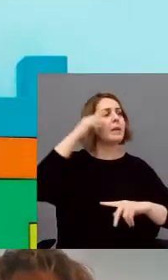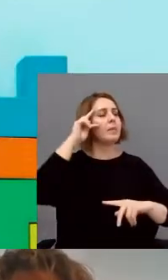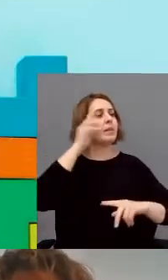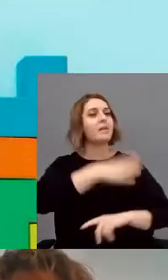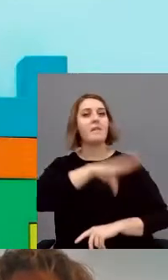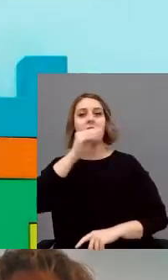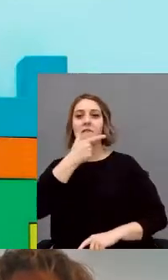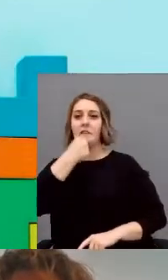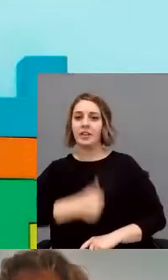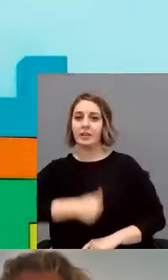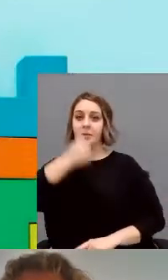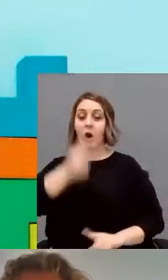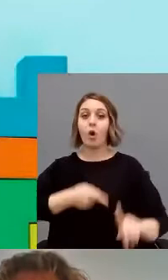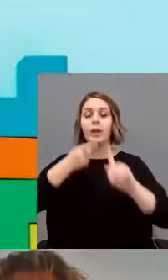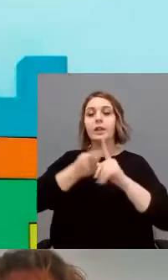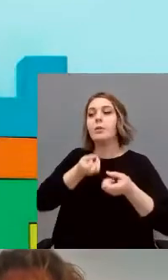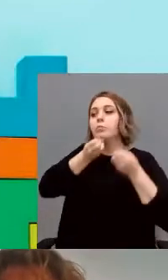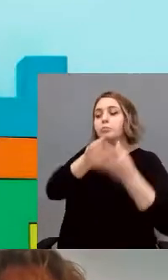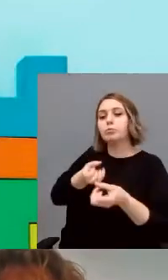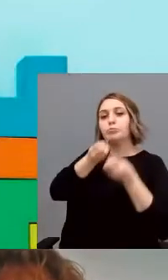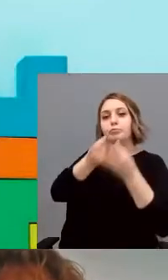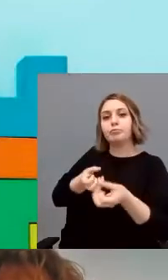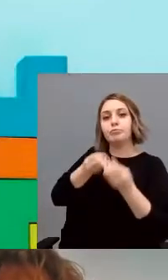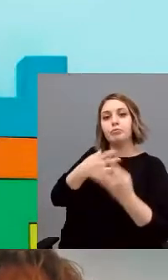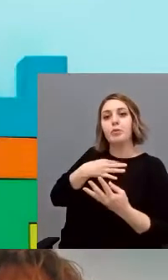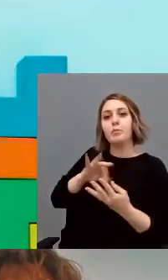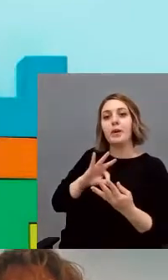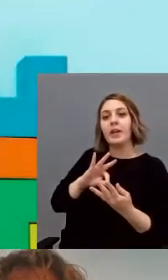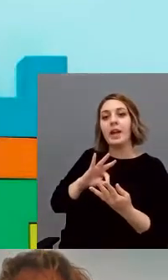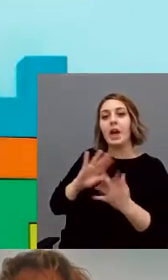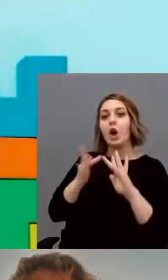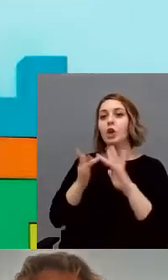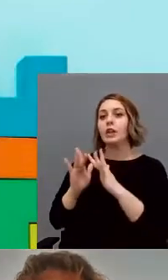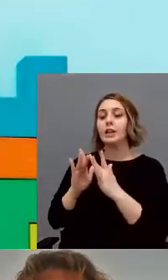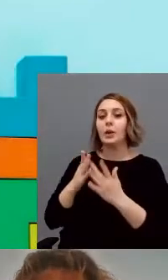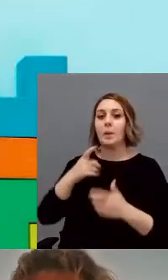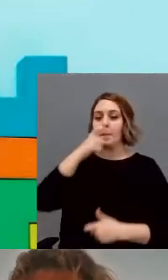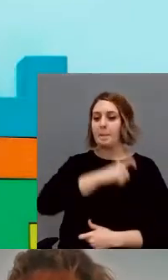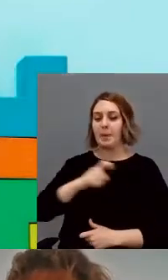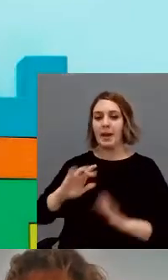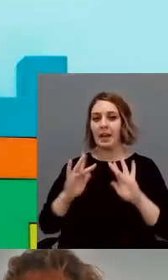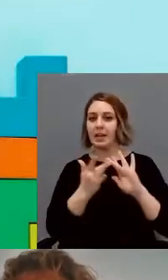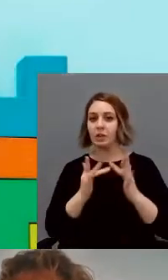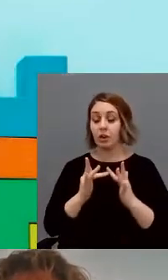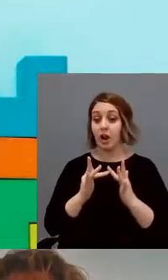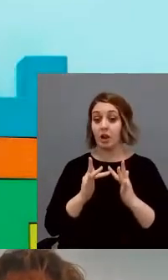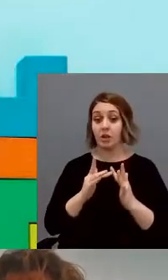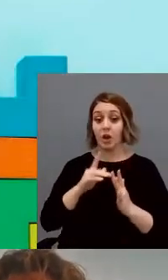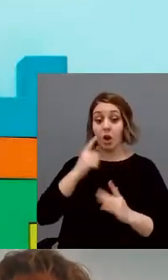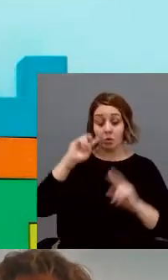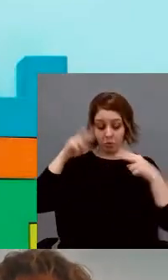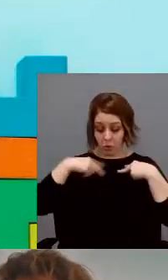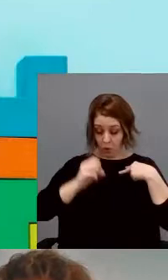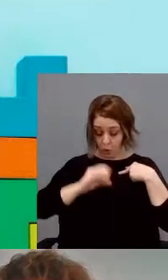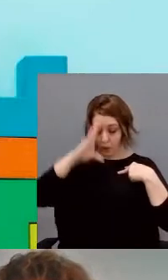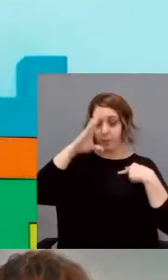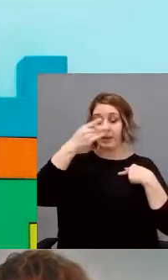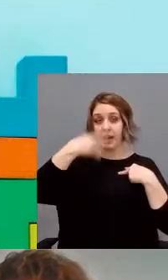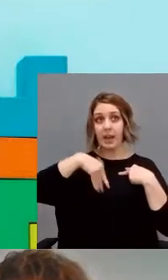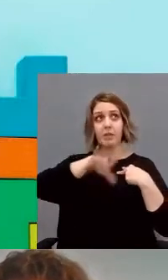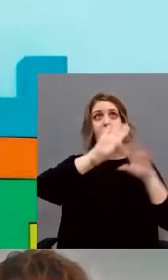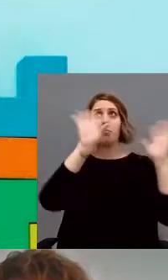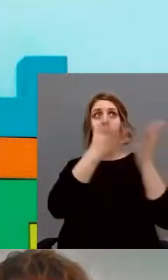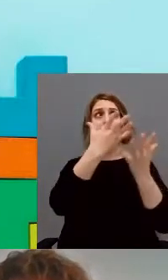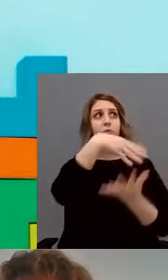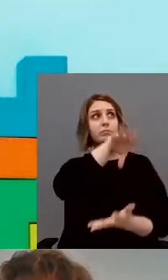y experiencias. Mediante la forma de las relaciones interpersonales se favorece el autoconocimiento y el entendimiento del mundo que nos